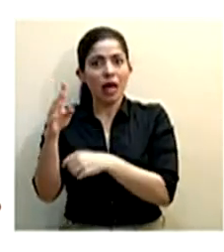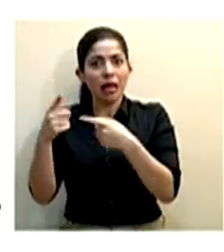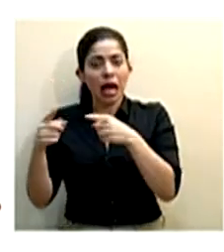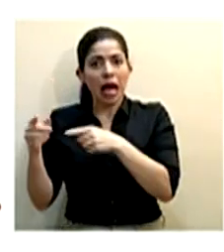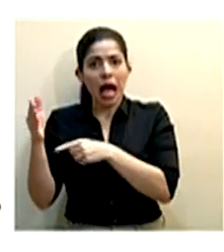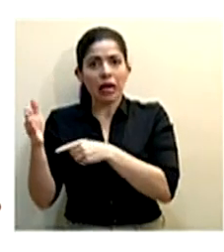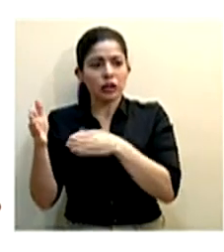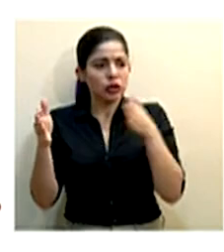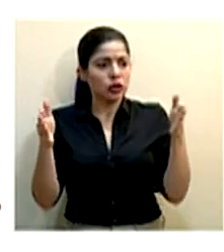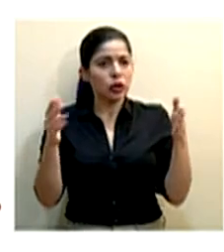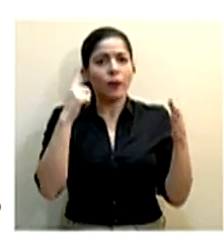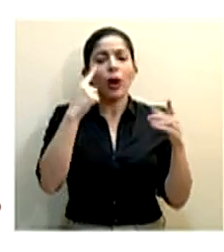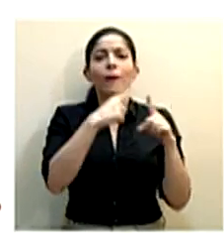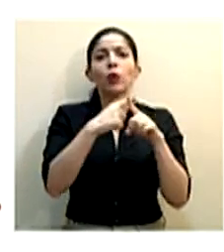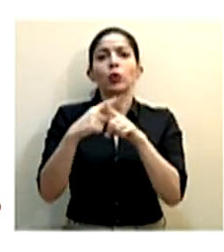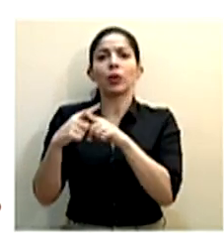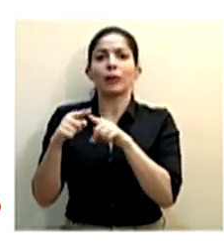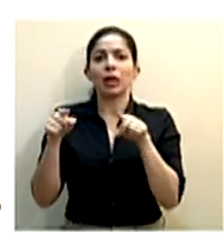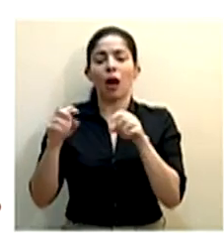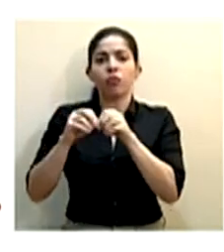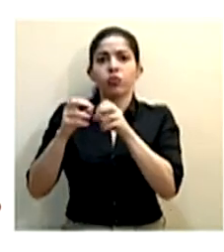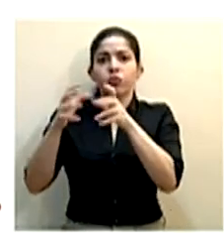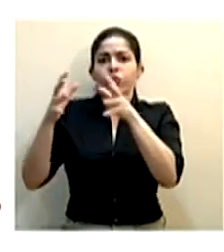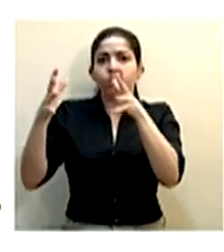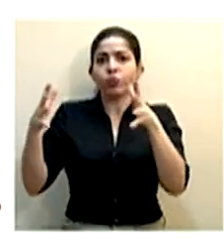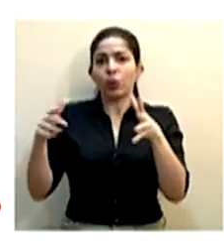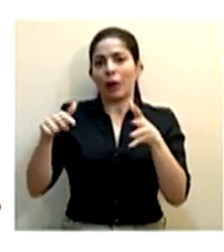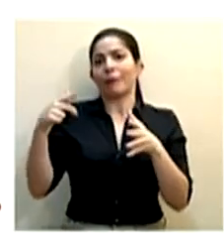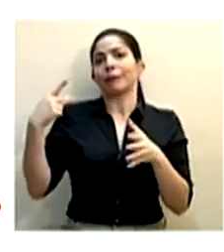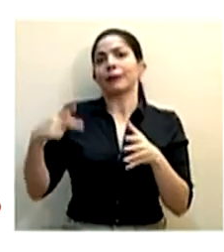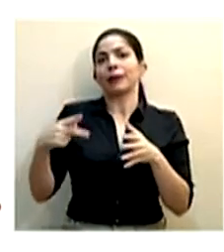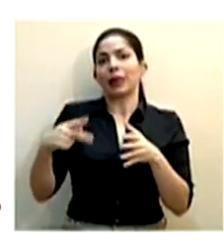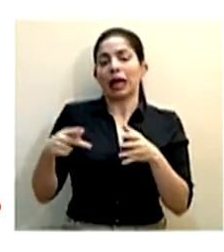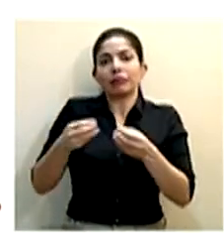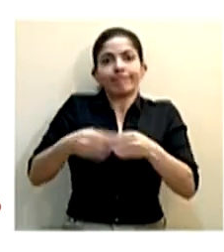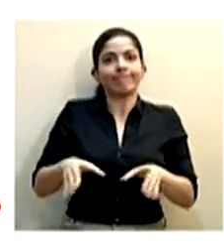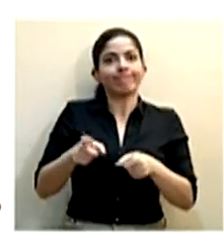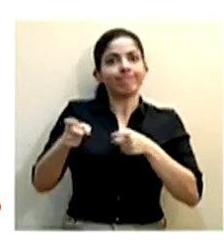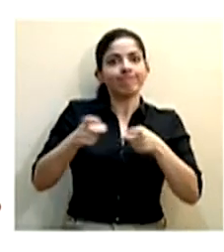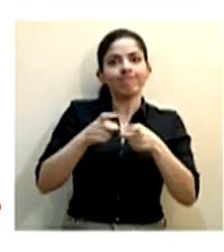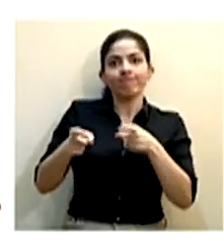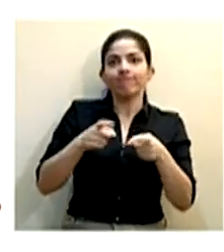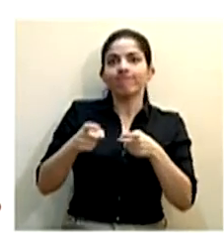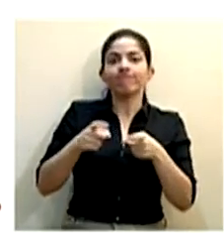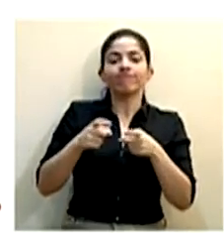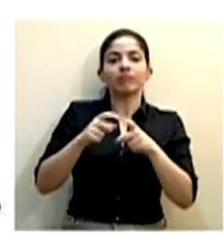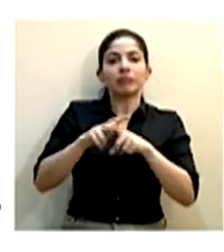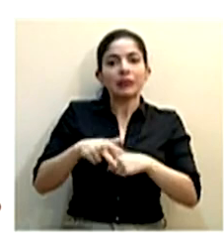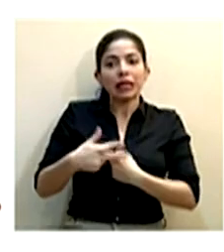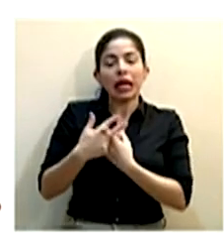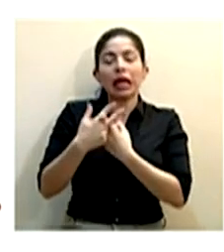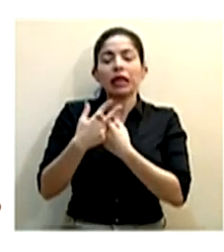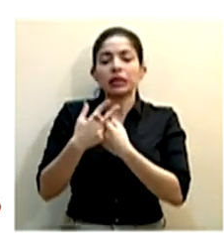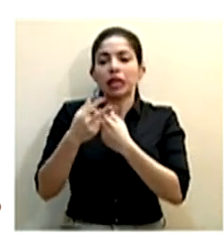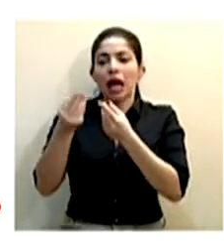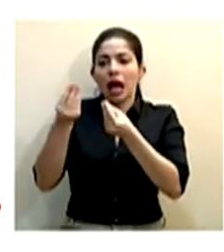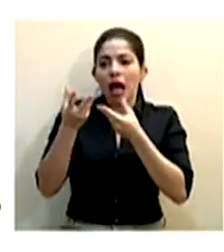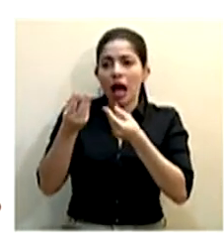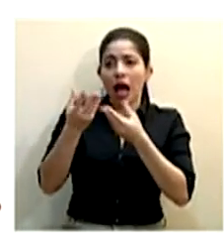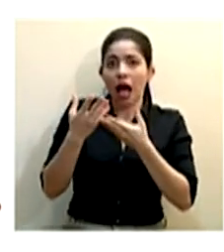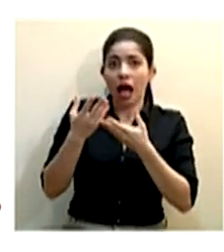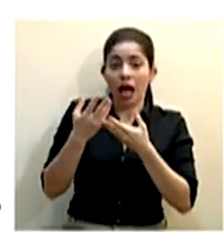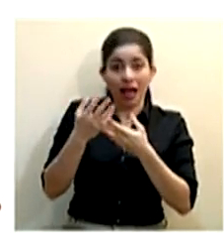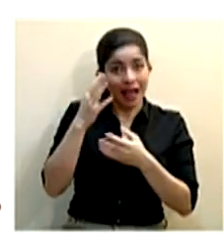Tenemos una multiplicación y ahí sí peligro porque se nos va el asunto de las manos y empezaríamos a reportar ya no